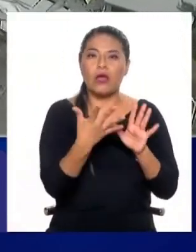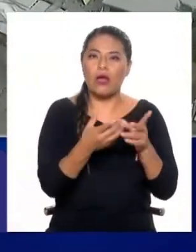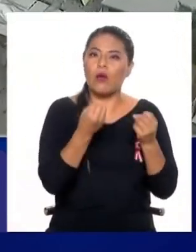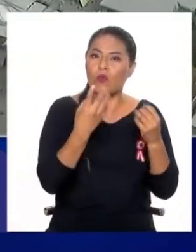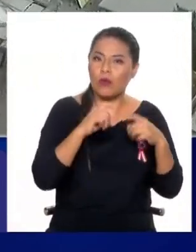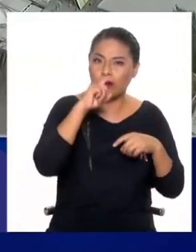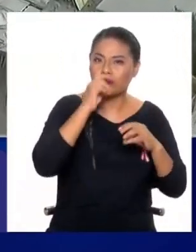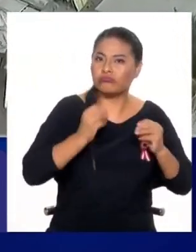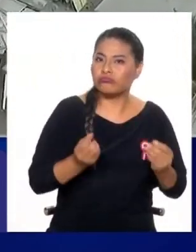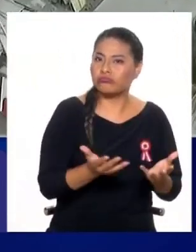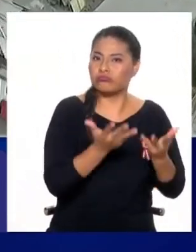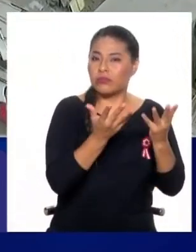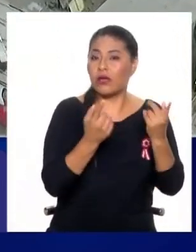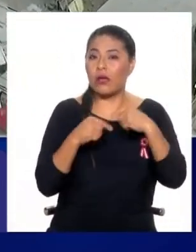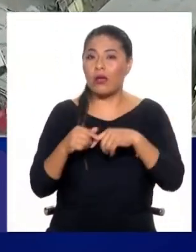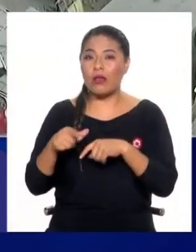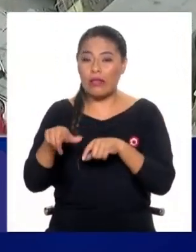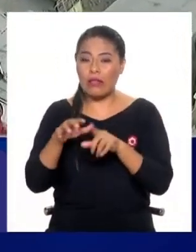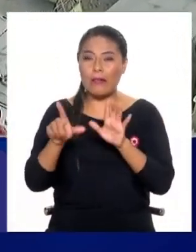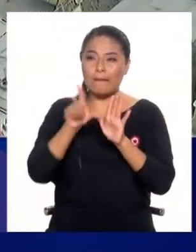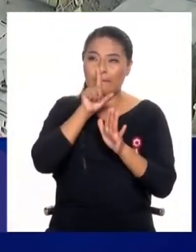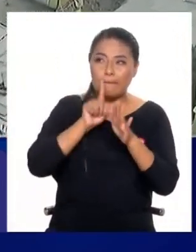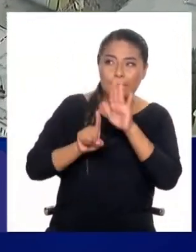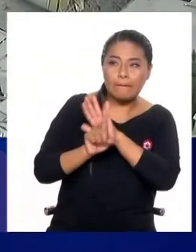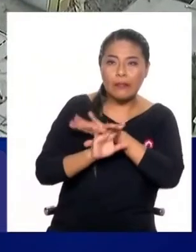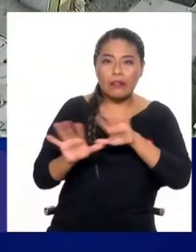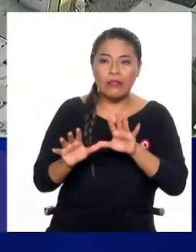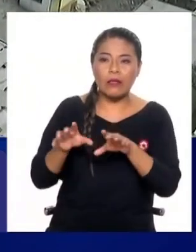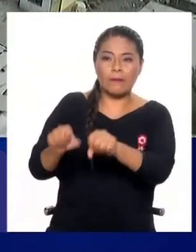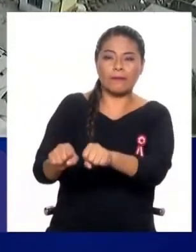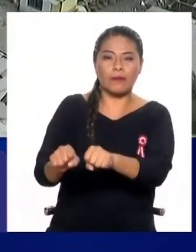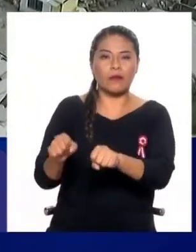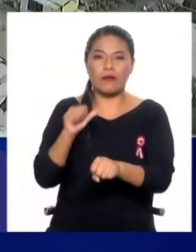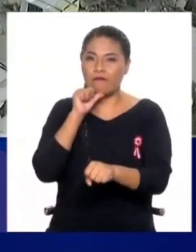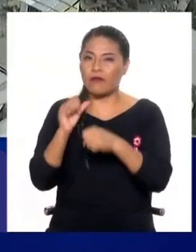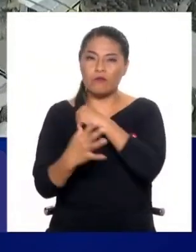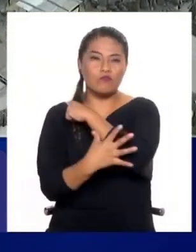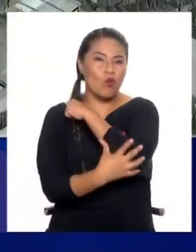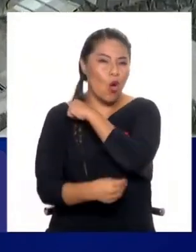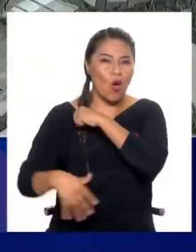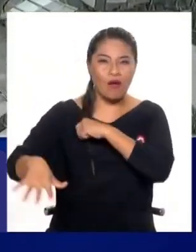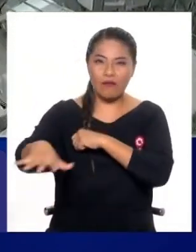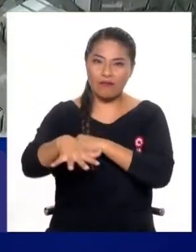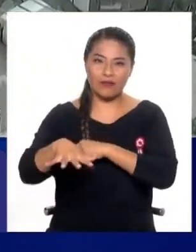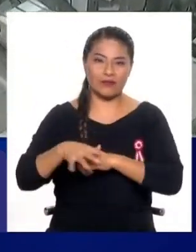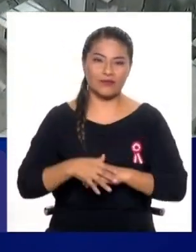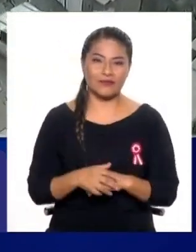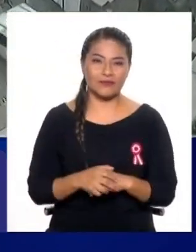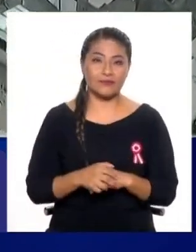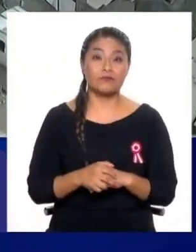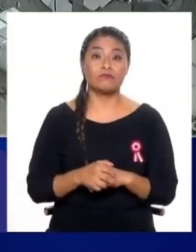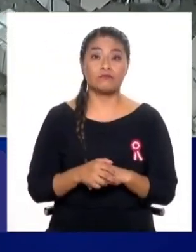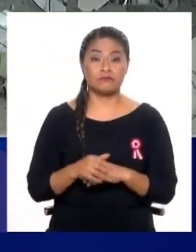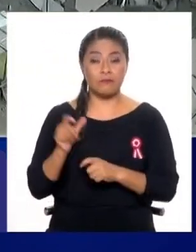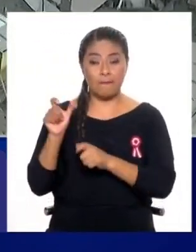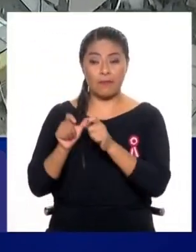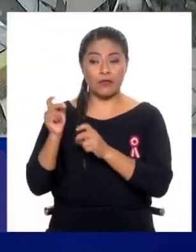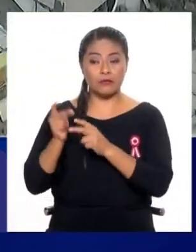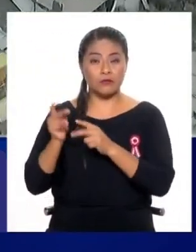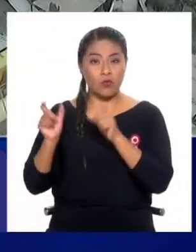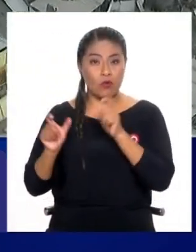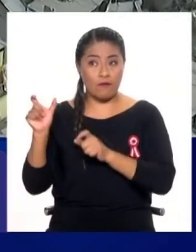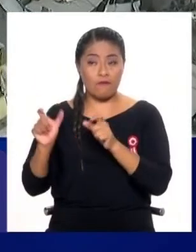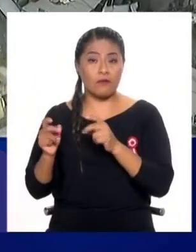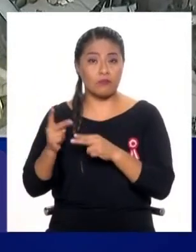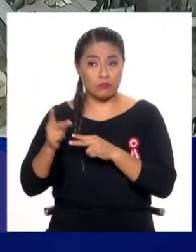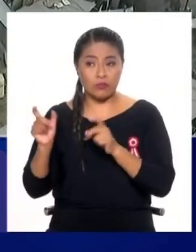pobres. No está solamente asociado a la capacidad, digamos, adquisitiva de los vecinos. Está asociado sobre